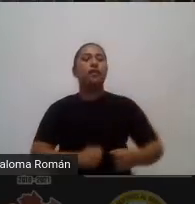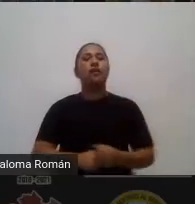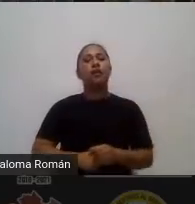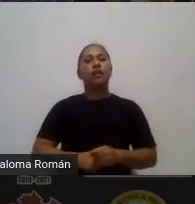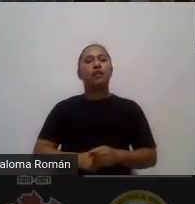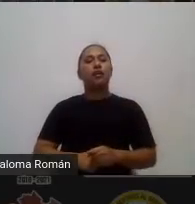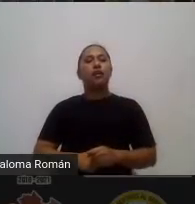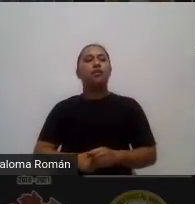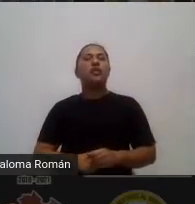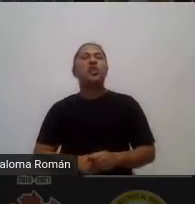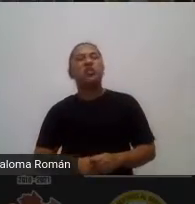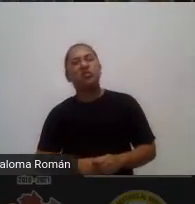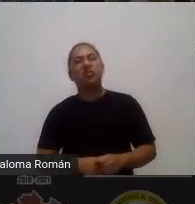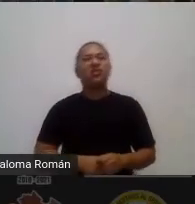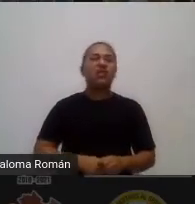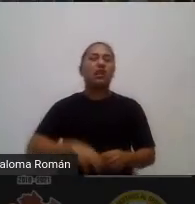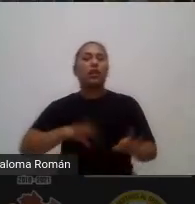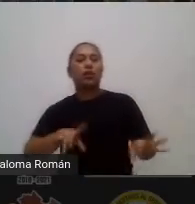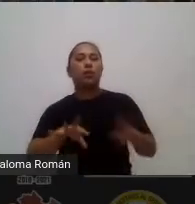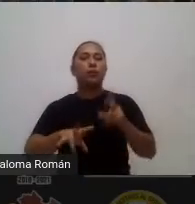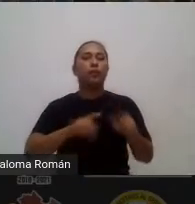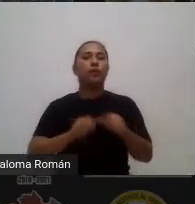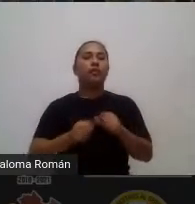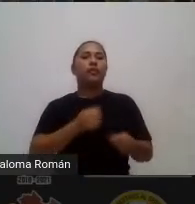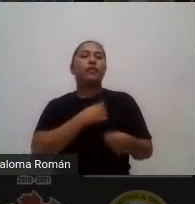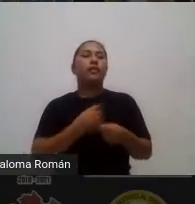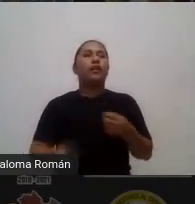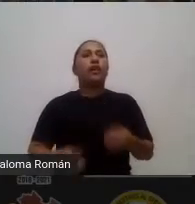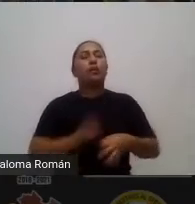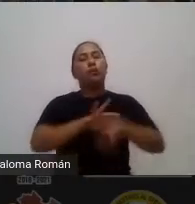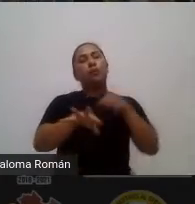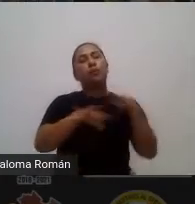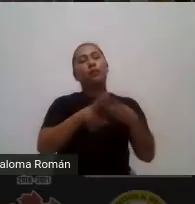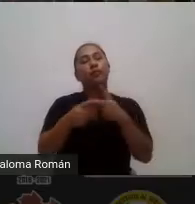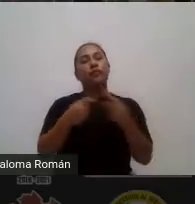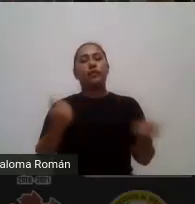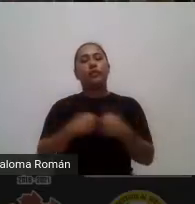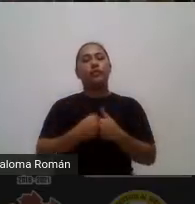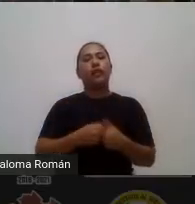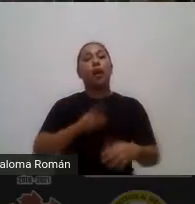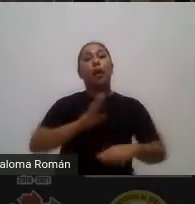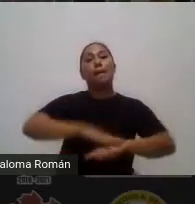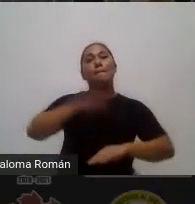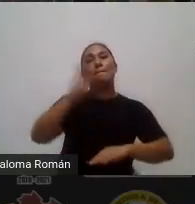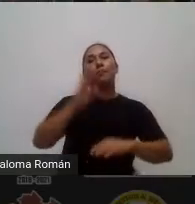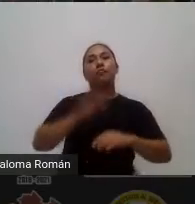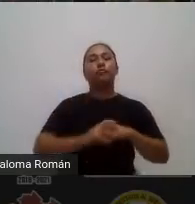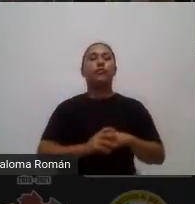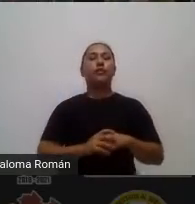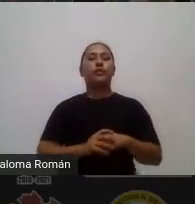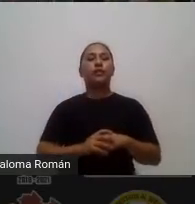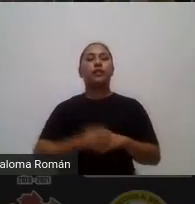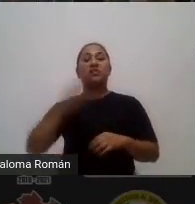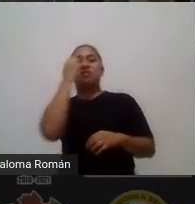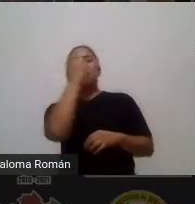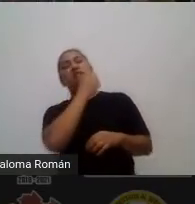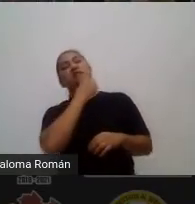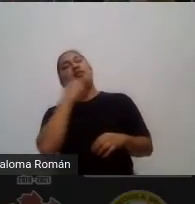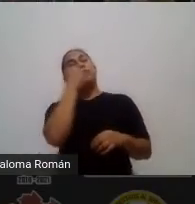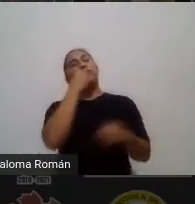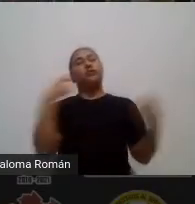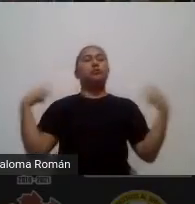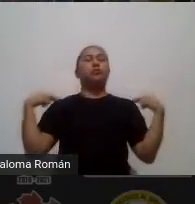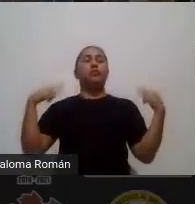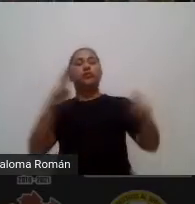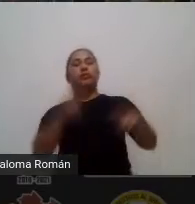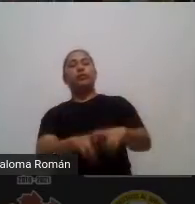burocrática son más de índole administrativo más que de índole de la iniciativa del mismo docente hay que